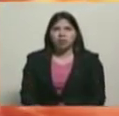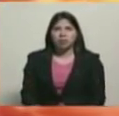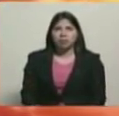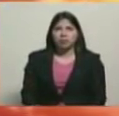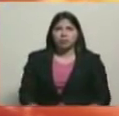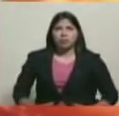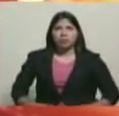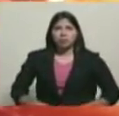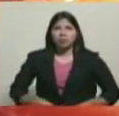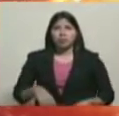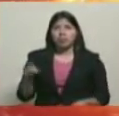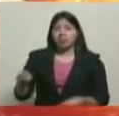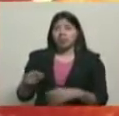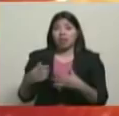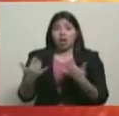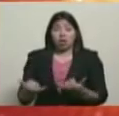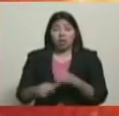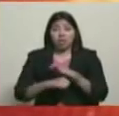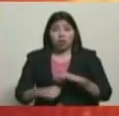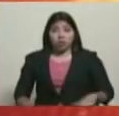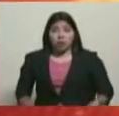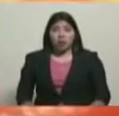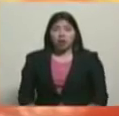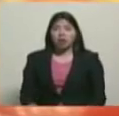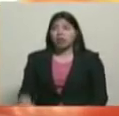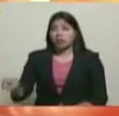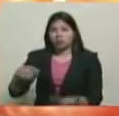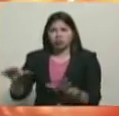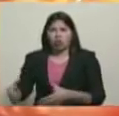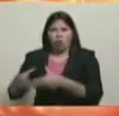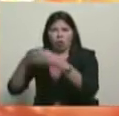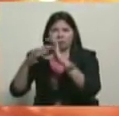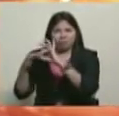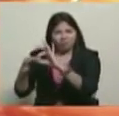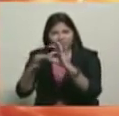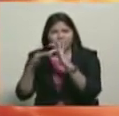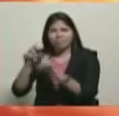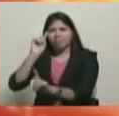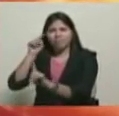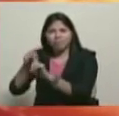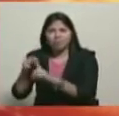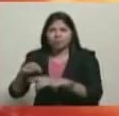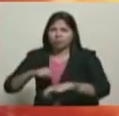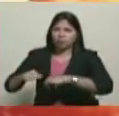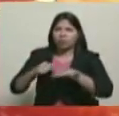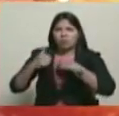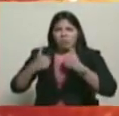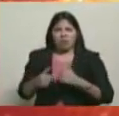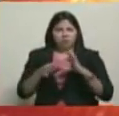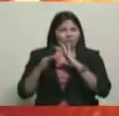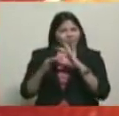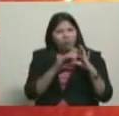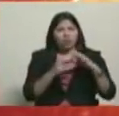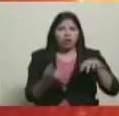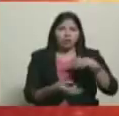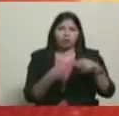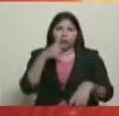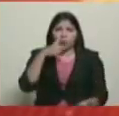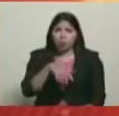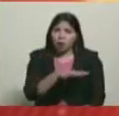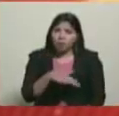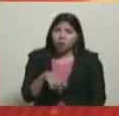que la Fuerza Armada Nacional Bolivariana, como bloque, está absolutamente resqueada con la Revolución Bolivariana y con nuestro pueblo.